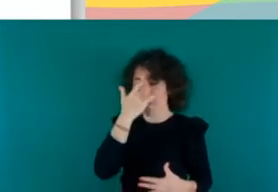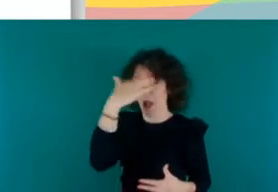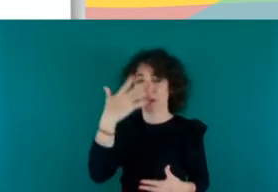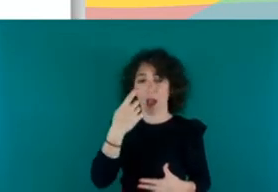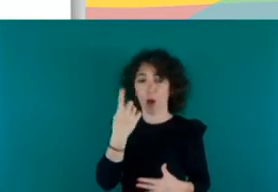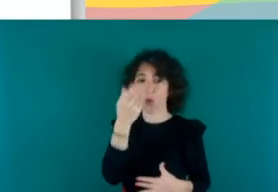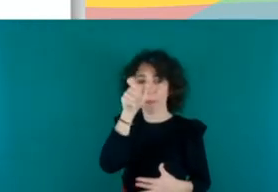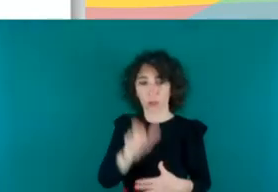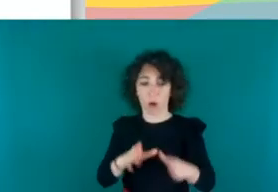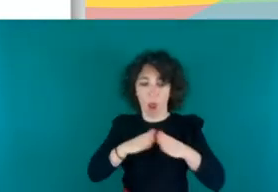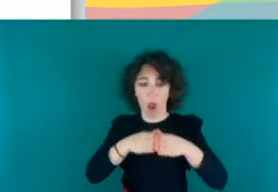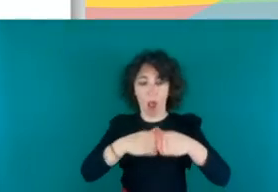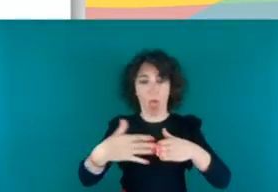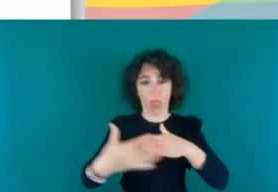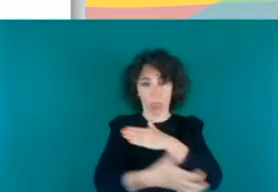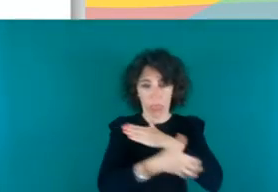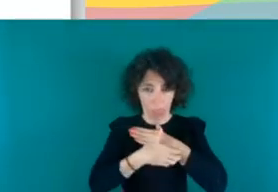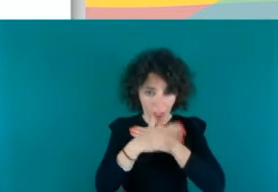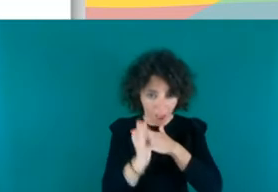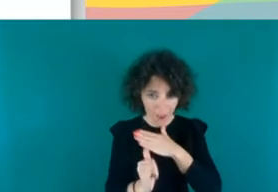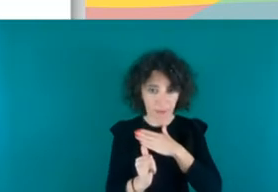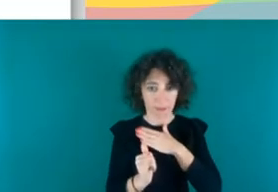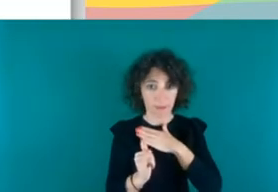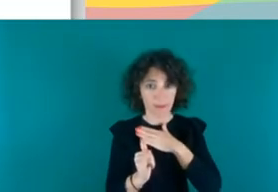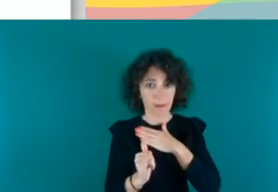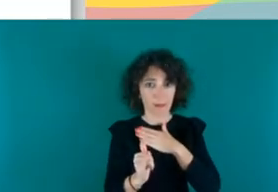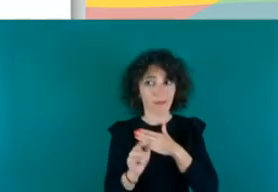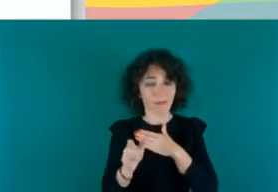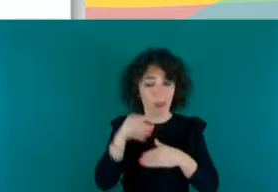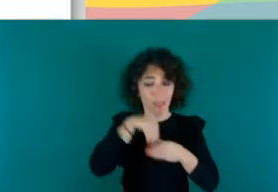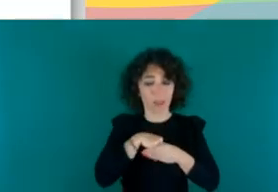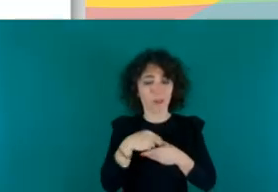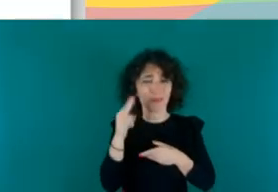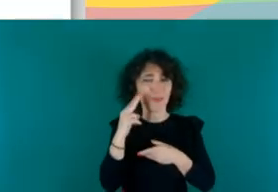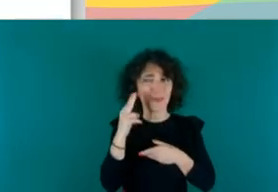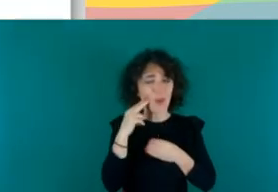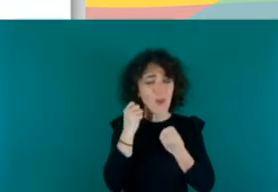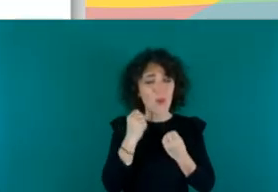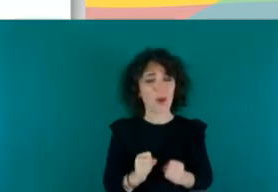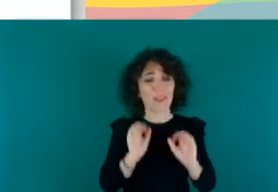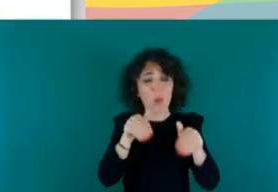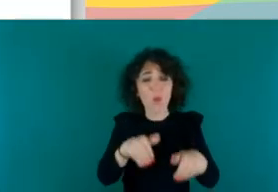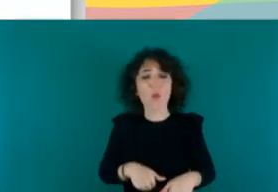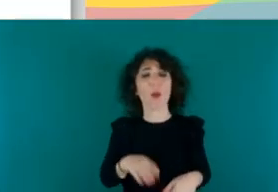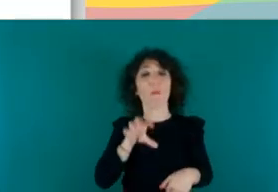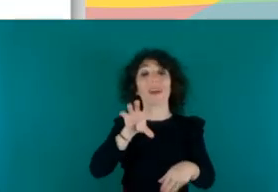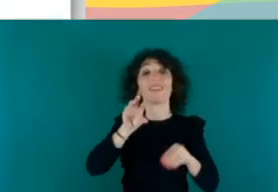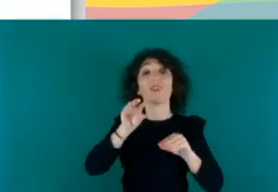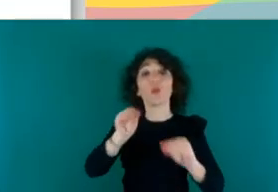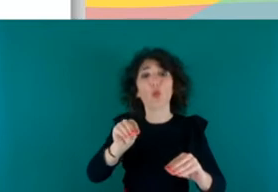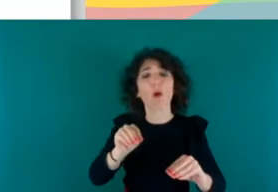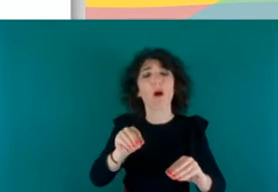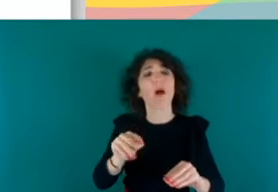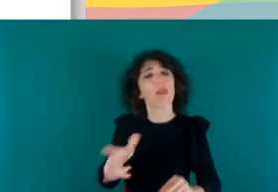patera y llega con un temor fundado a regresar a su país, tiene derecho a solicitar